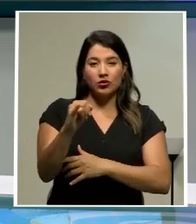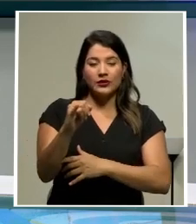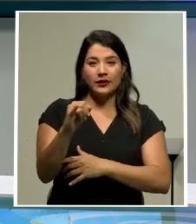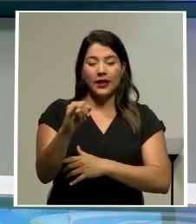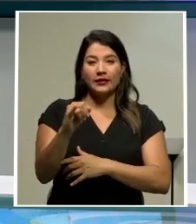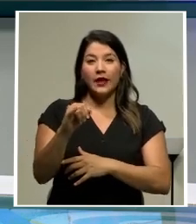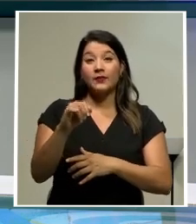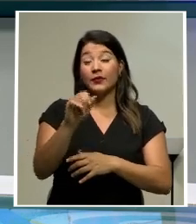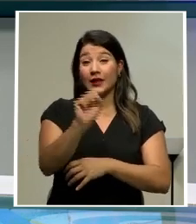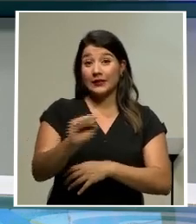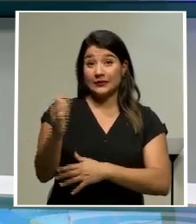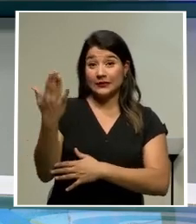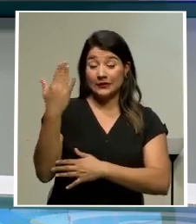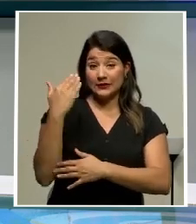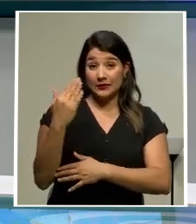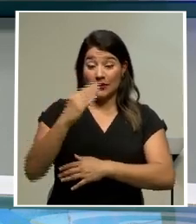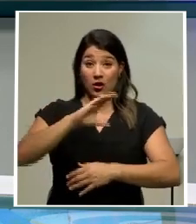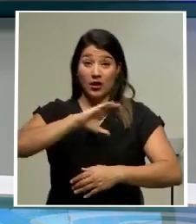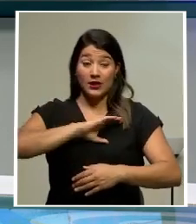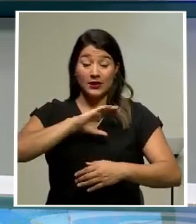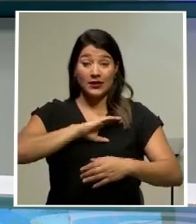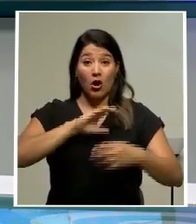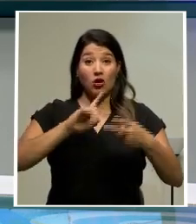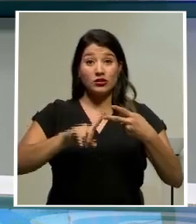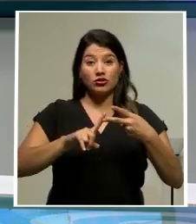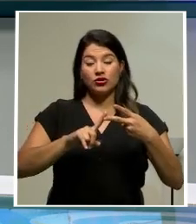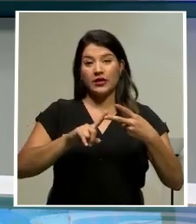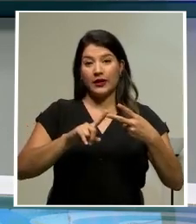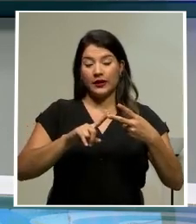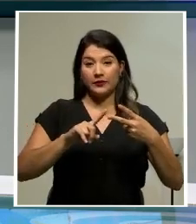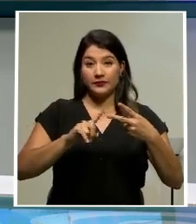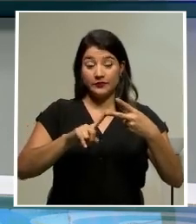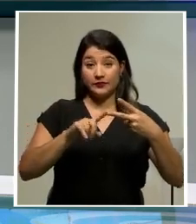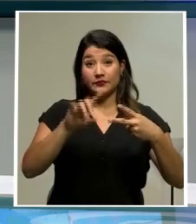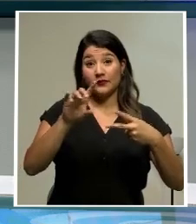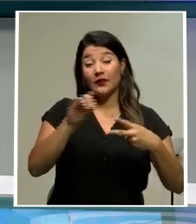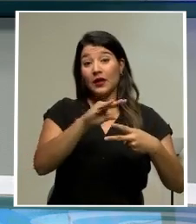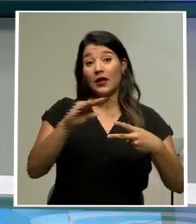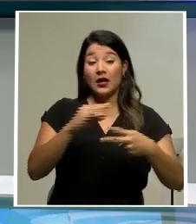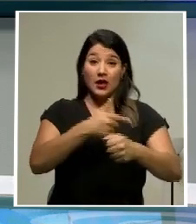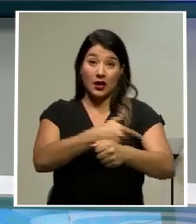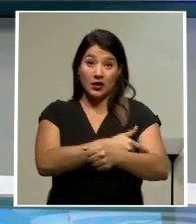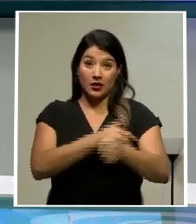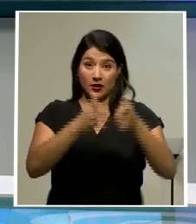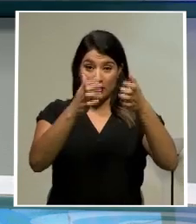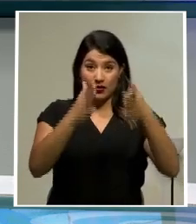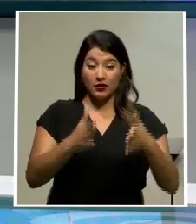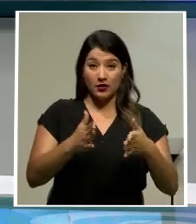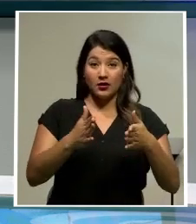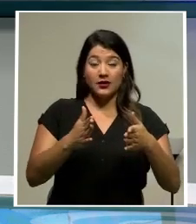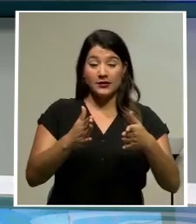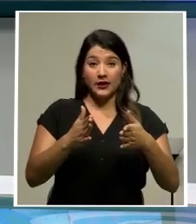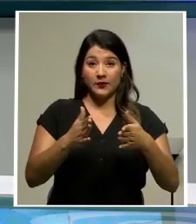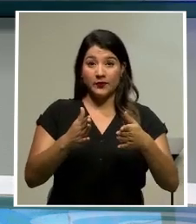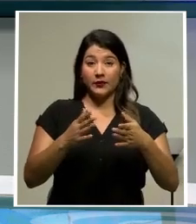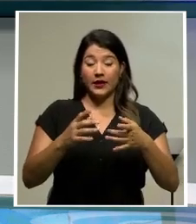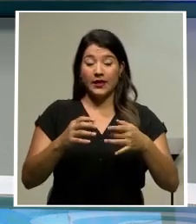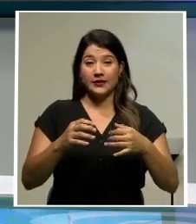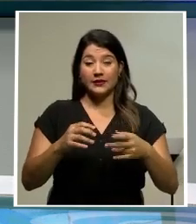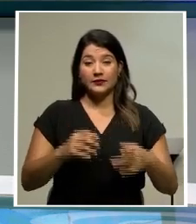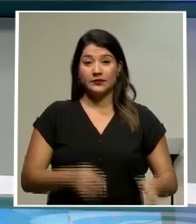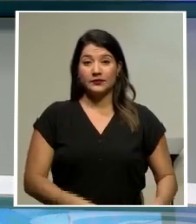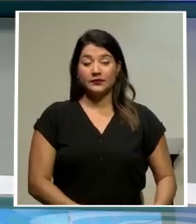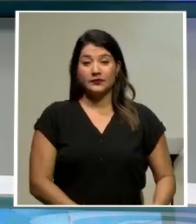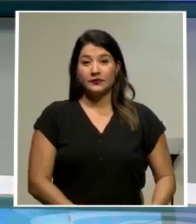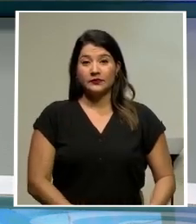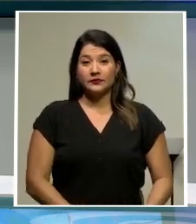pasado a un oficial de seguridad que trabajaba en el sitio y a un auxiliar de enfermería. Estas dos personas